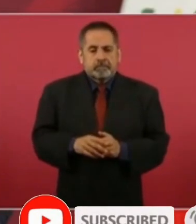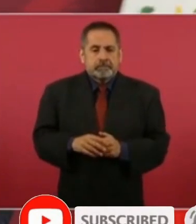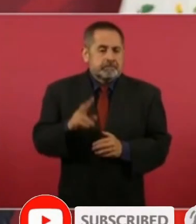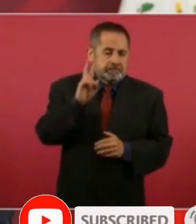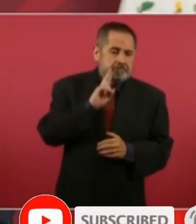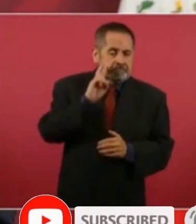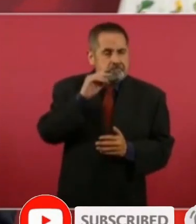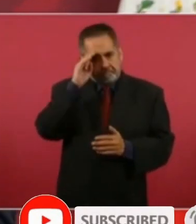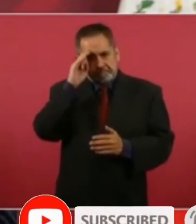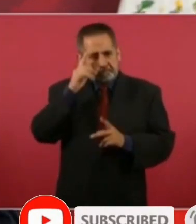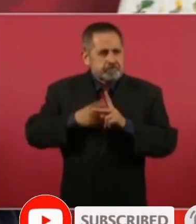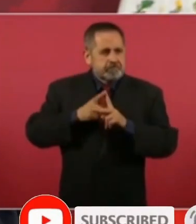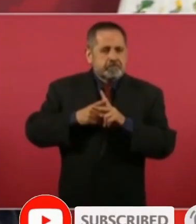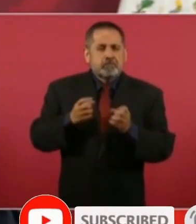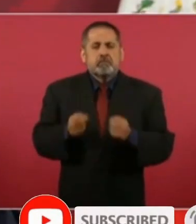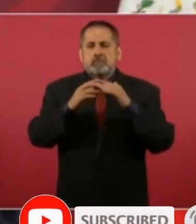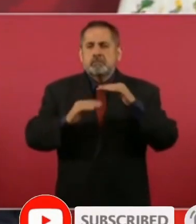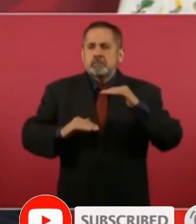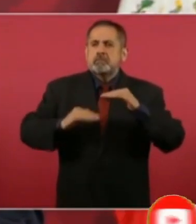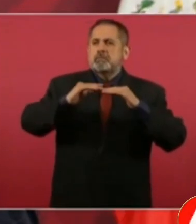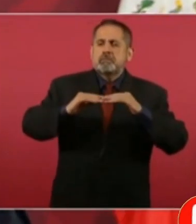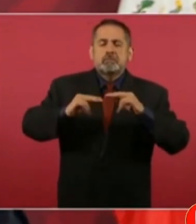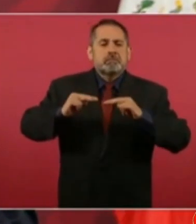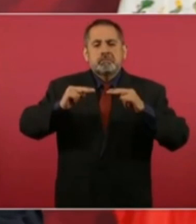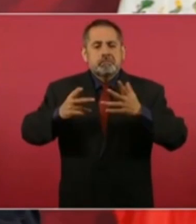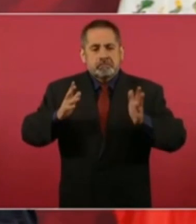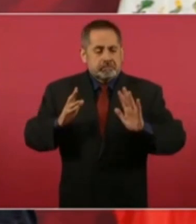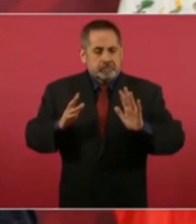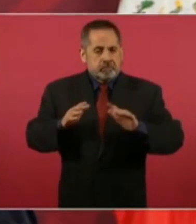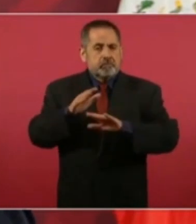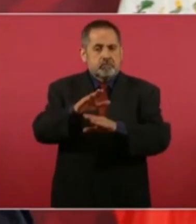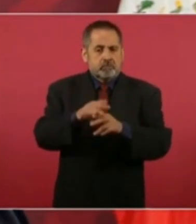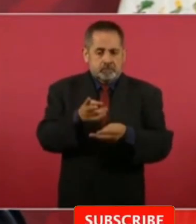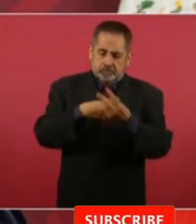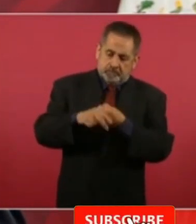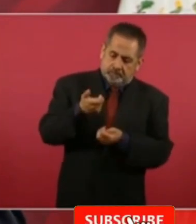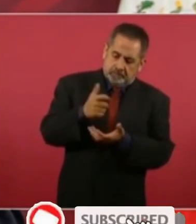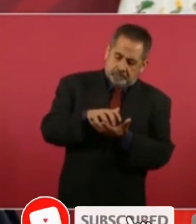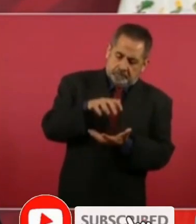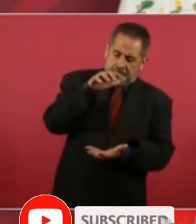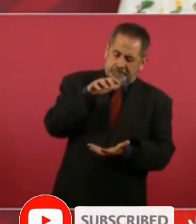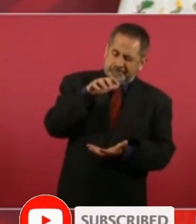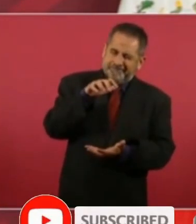de medición que tienen que ver con crecimiento no